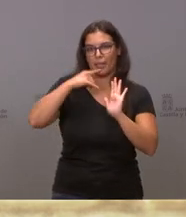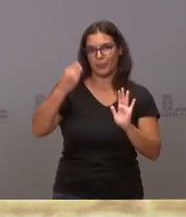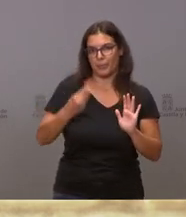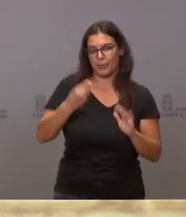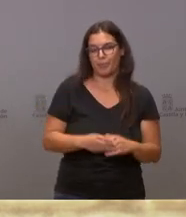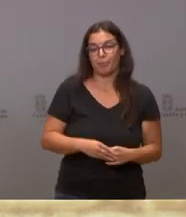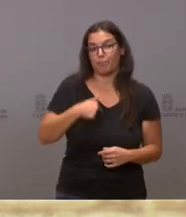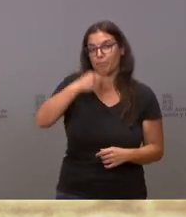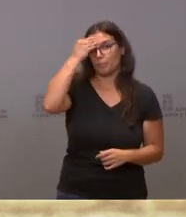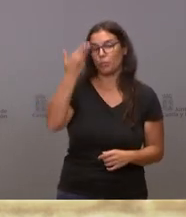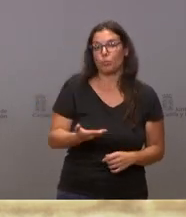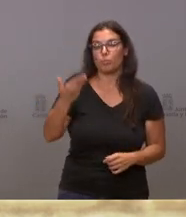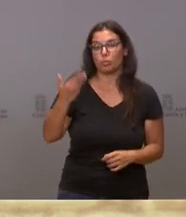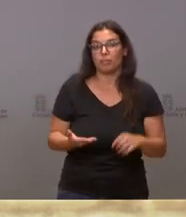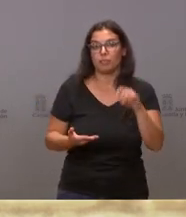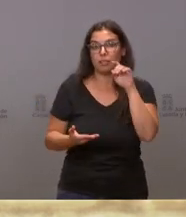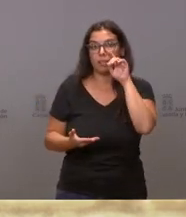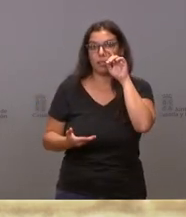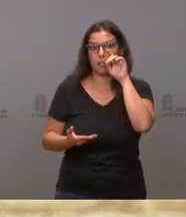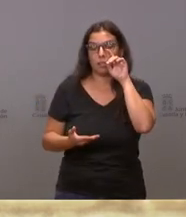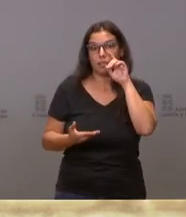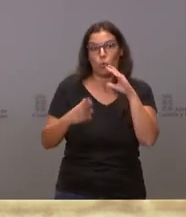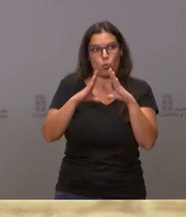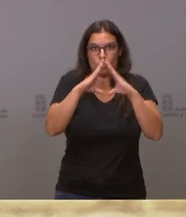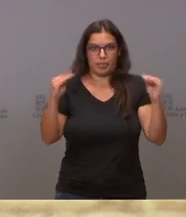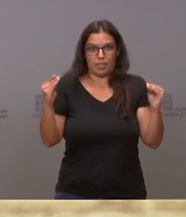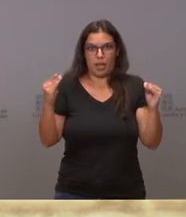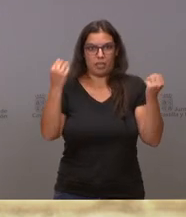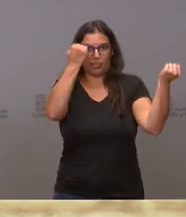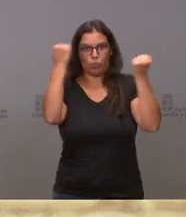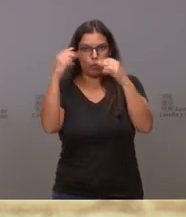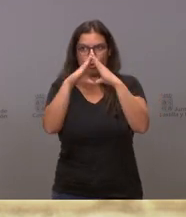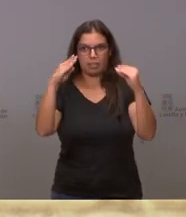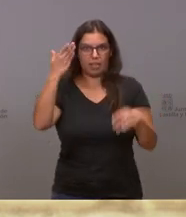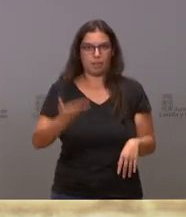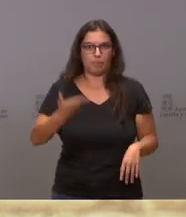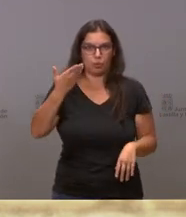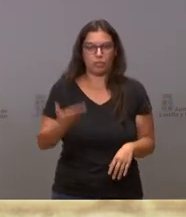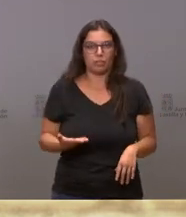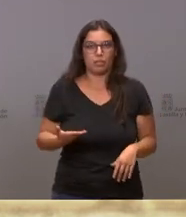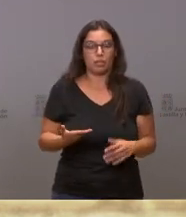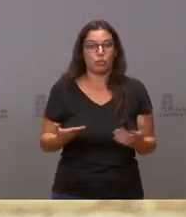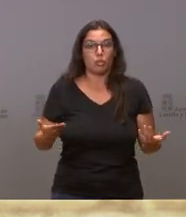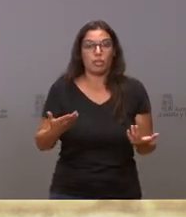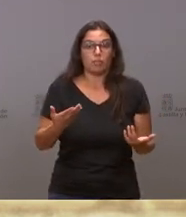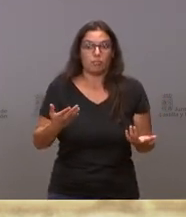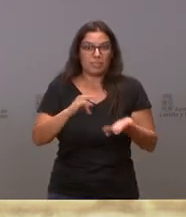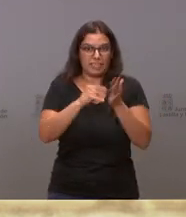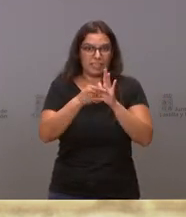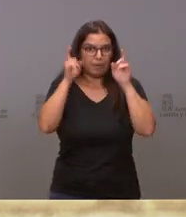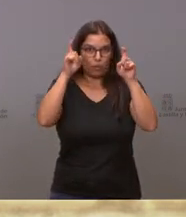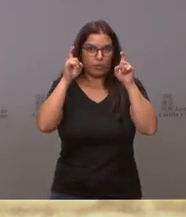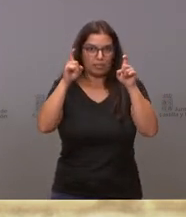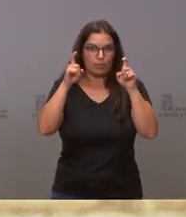es muy importante la universidad y, desde luego, todo el sistema educativo